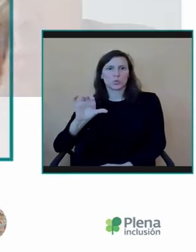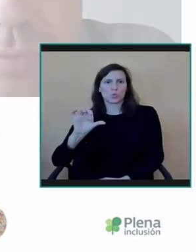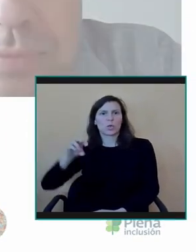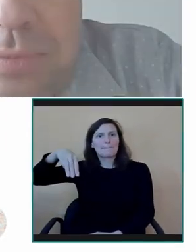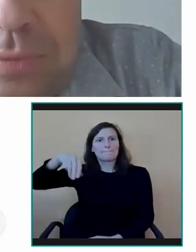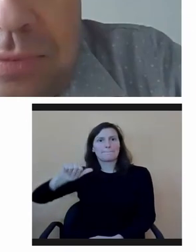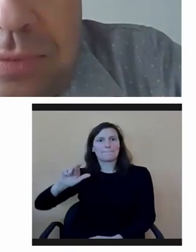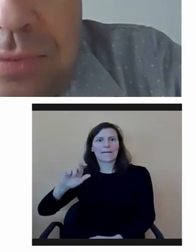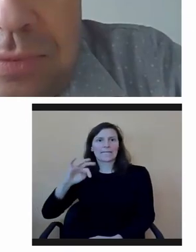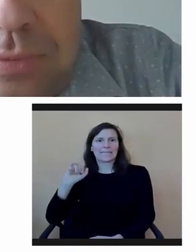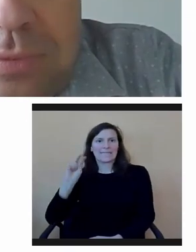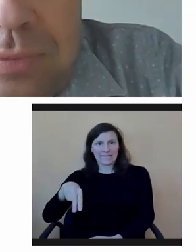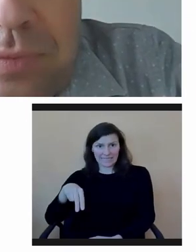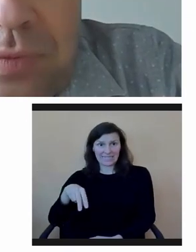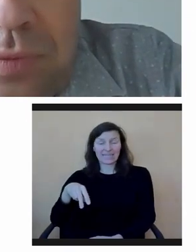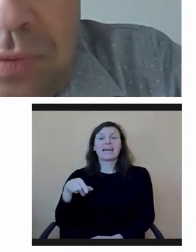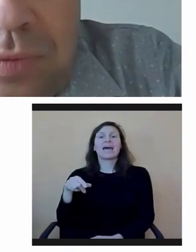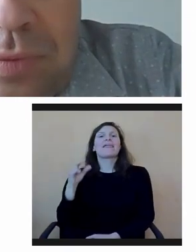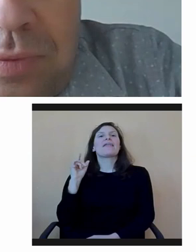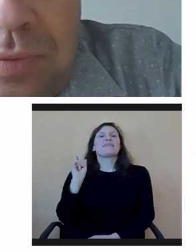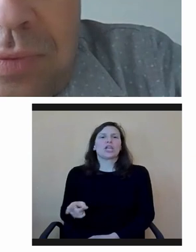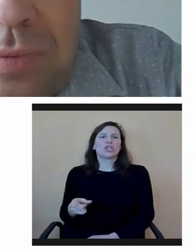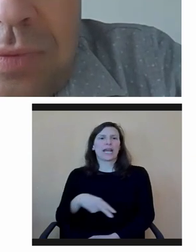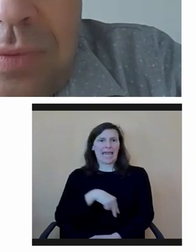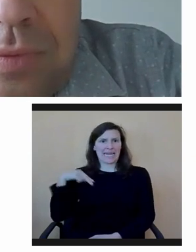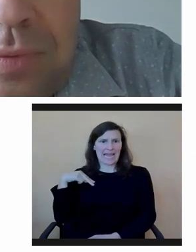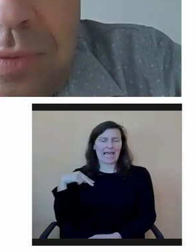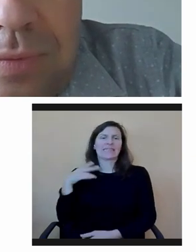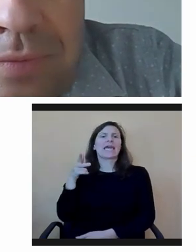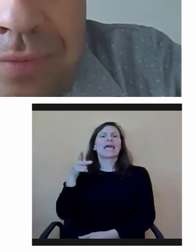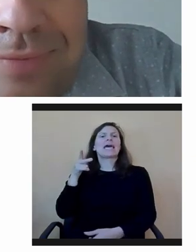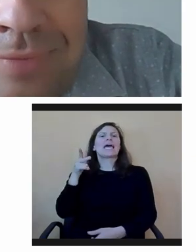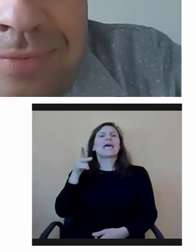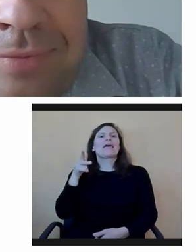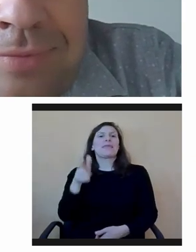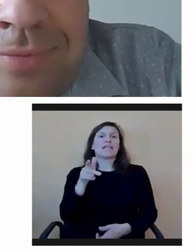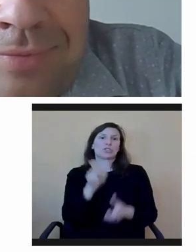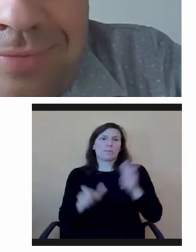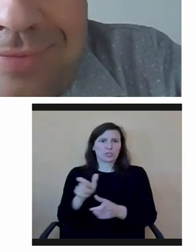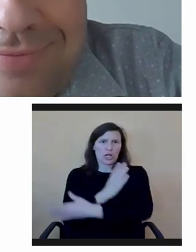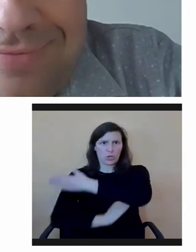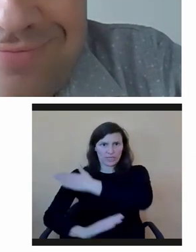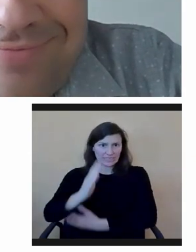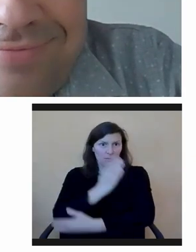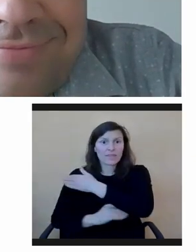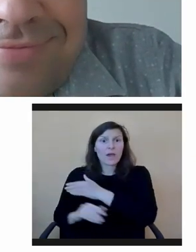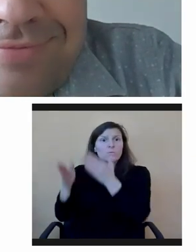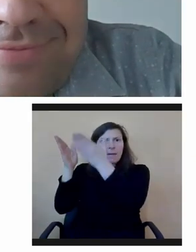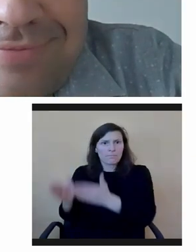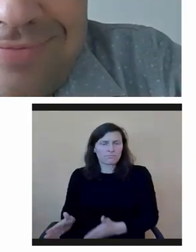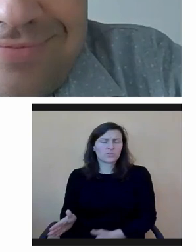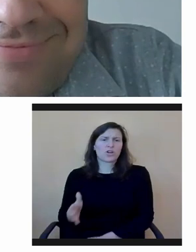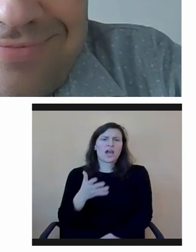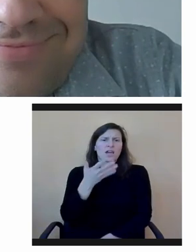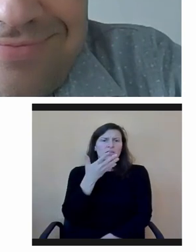Personas con Discapacidad en el Gobierno de España, alguien que por otra parte conoce bien el